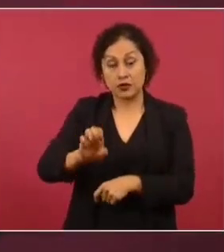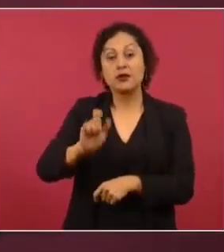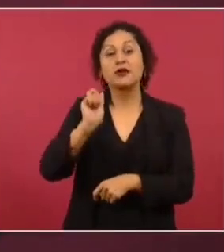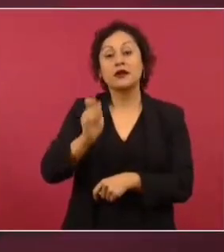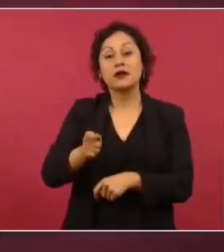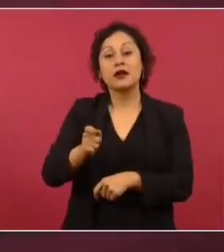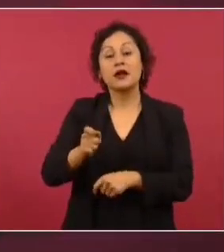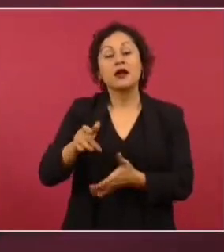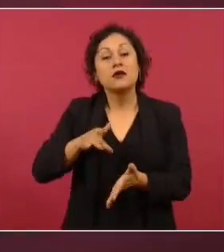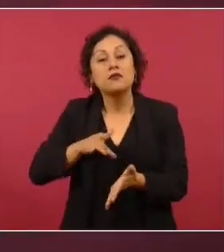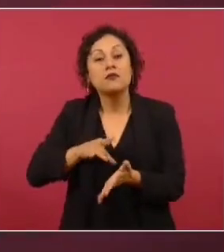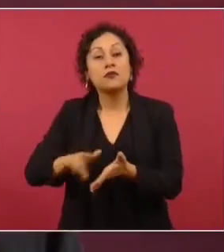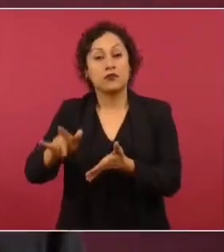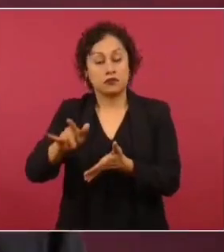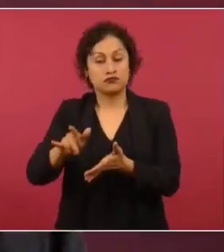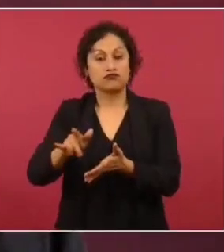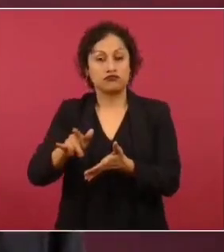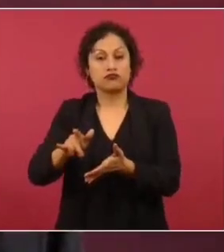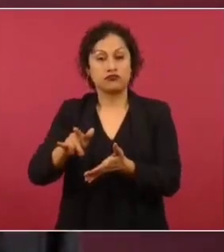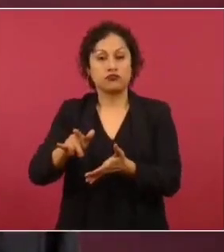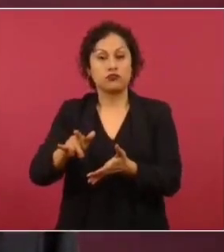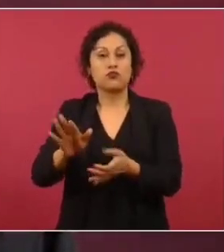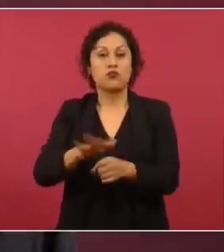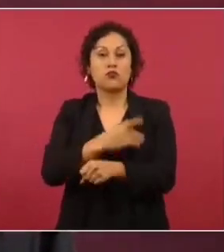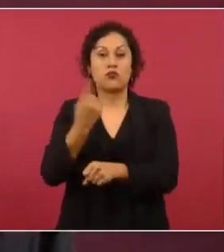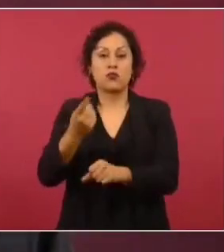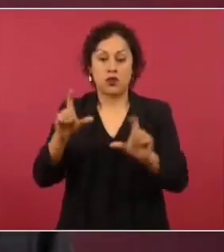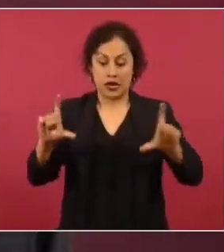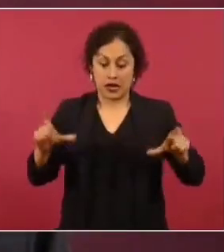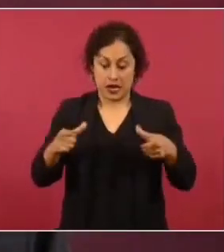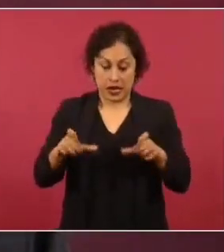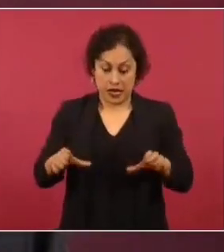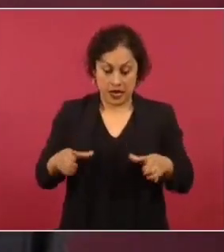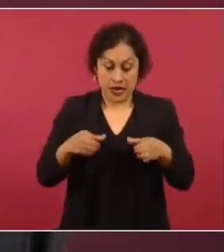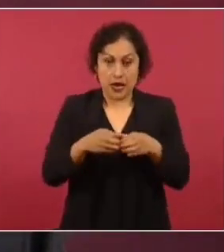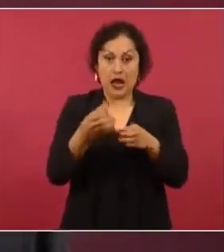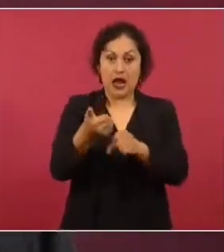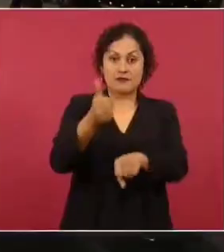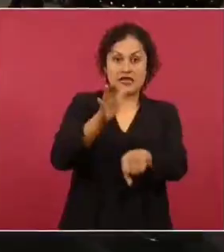Instituto Nacional Electoral, porque se compactan las áreas administrativas. Gracias. Gracias.